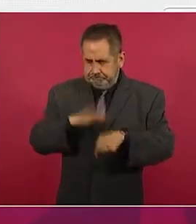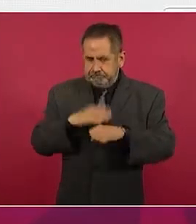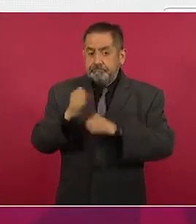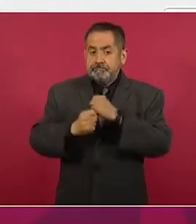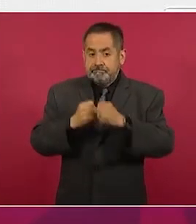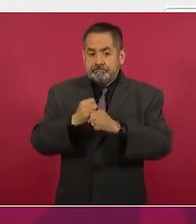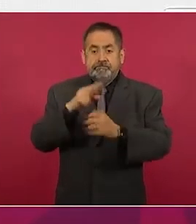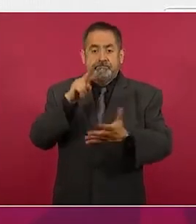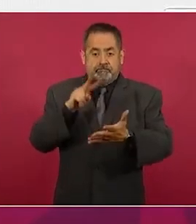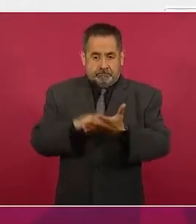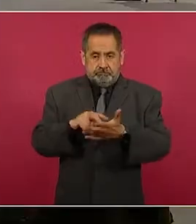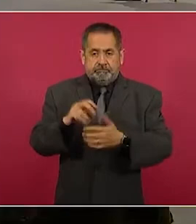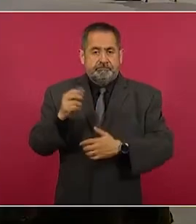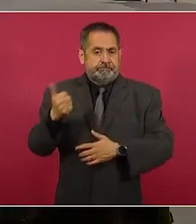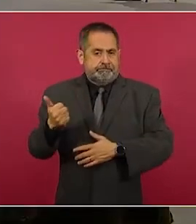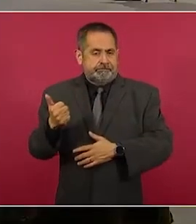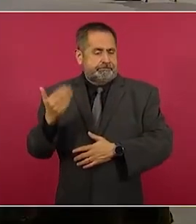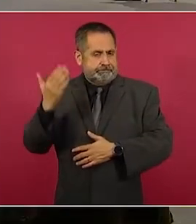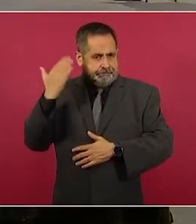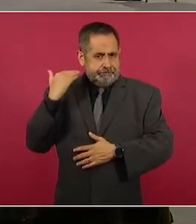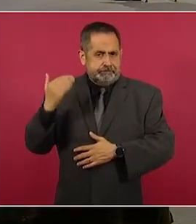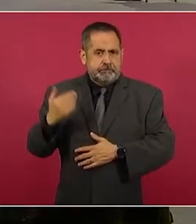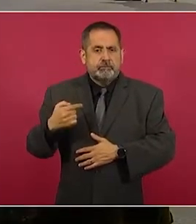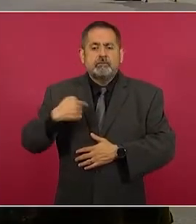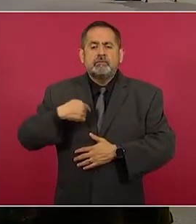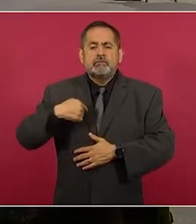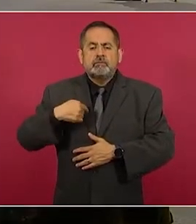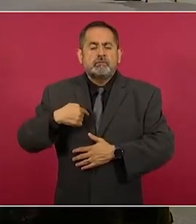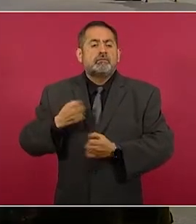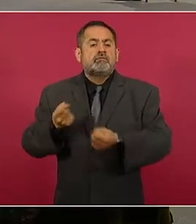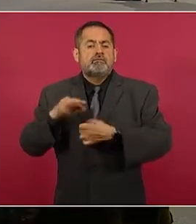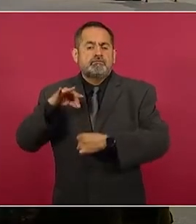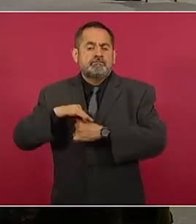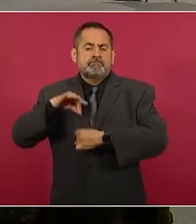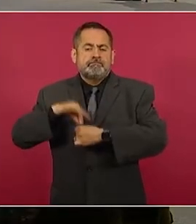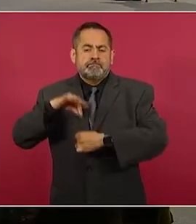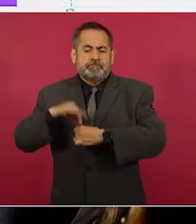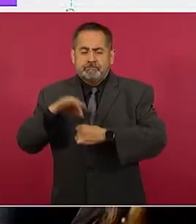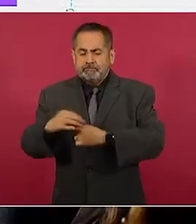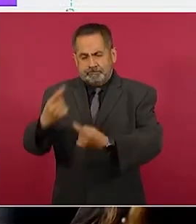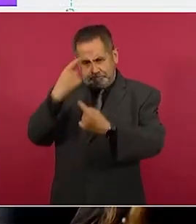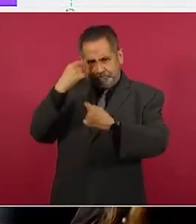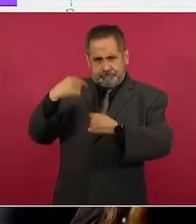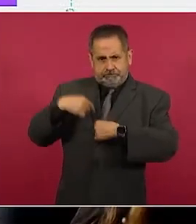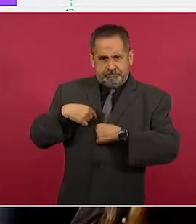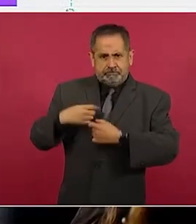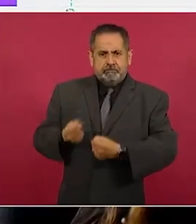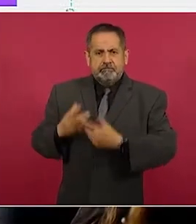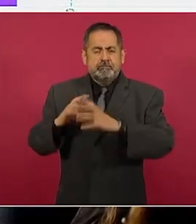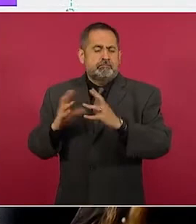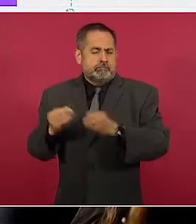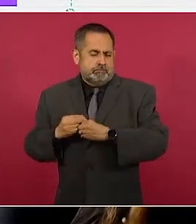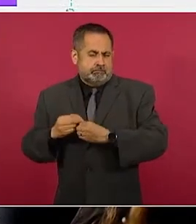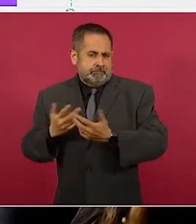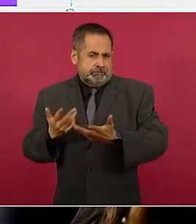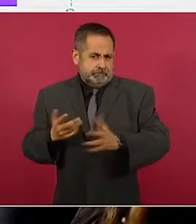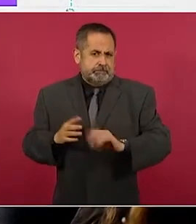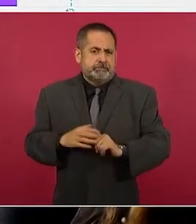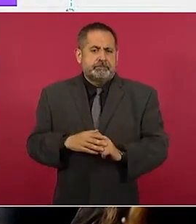yo obtuve, de acuerdo